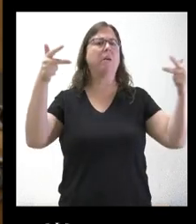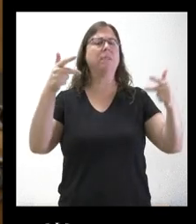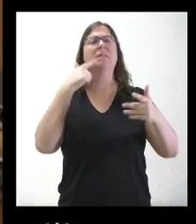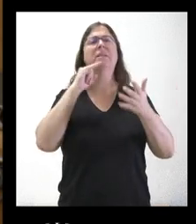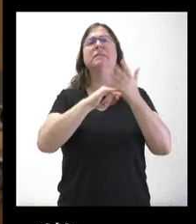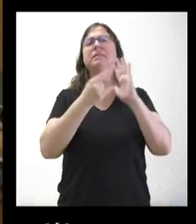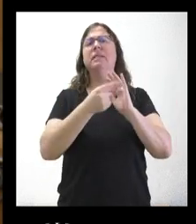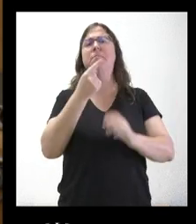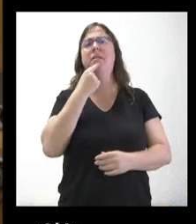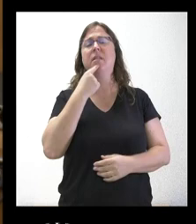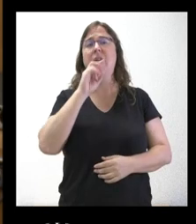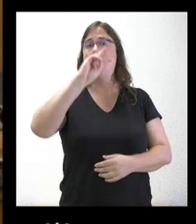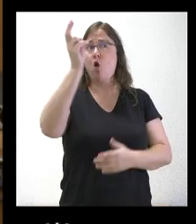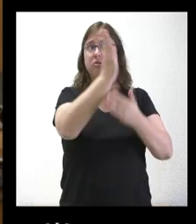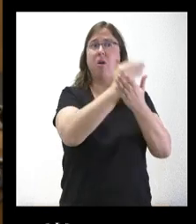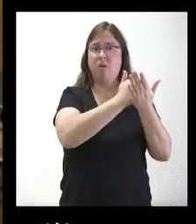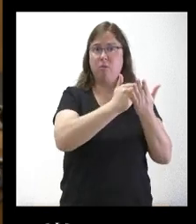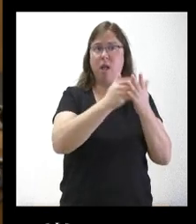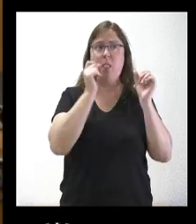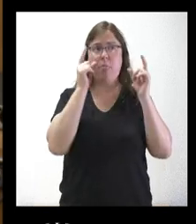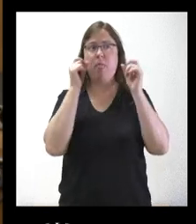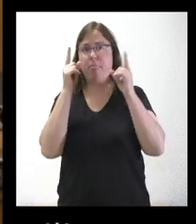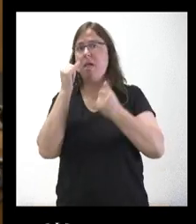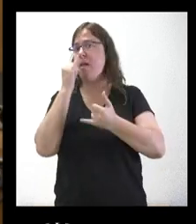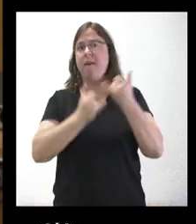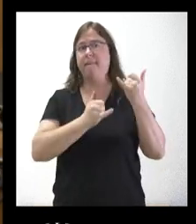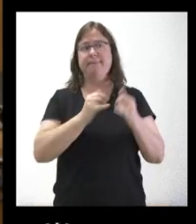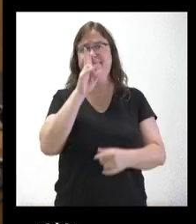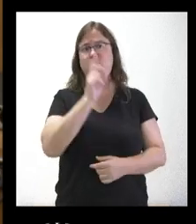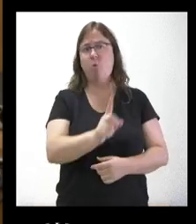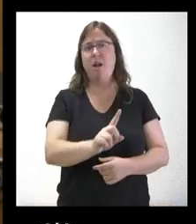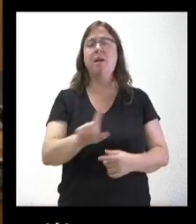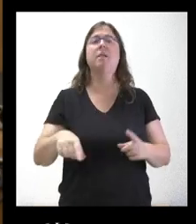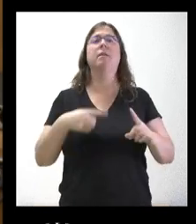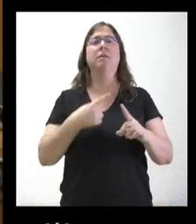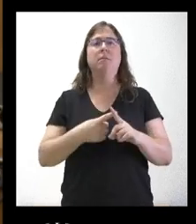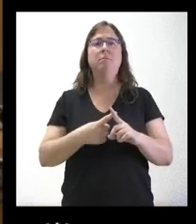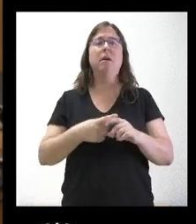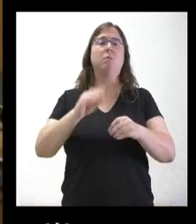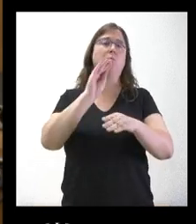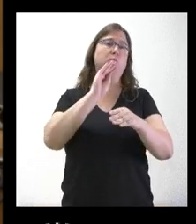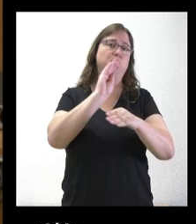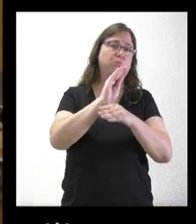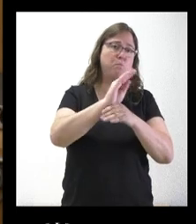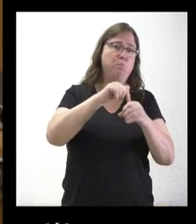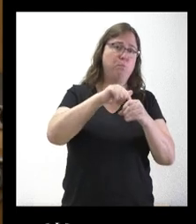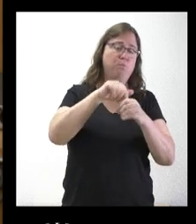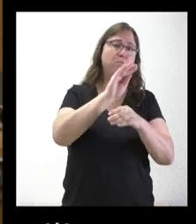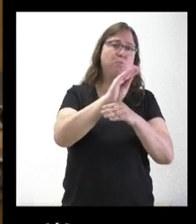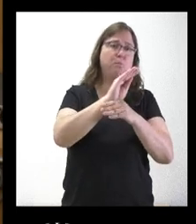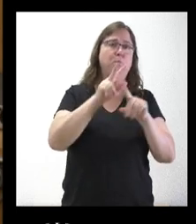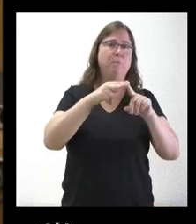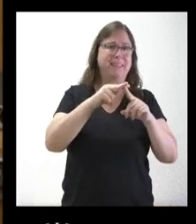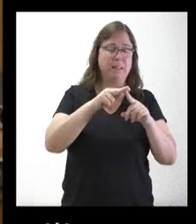se ha visto que en otras comunidades han sido ineficaces y que tanto el coste de mantenimiento como la